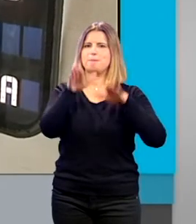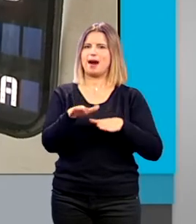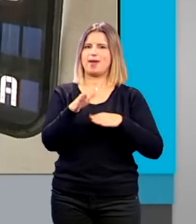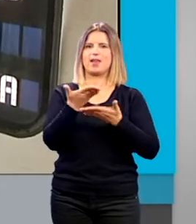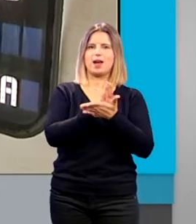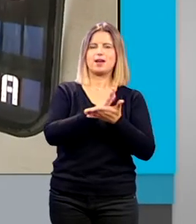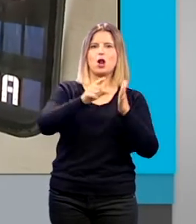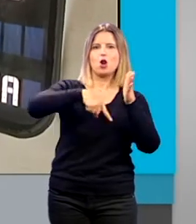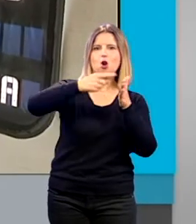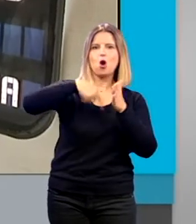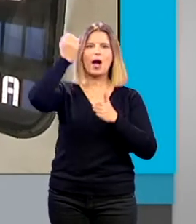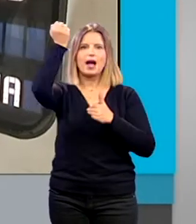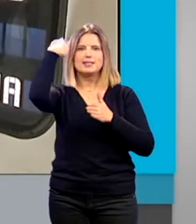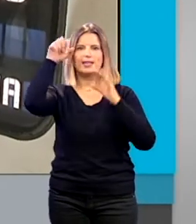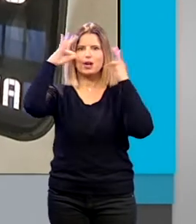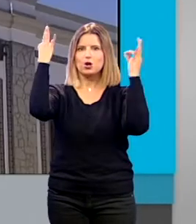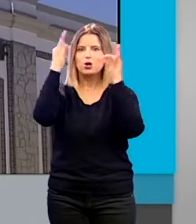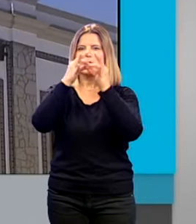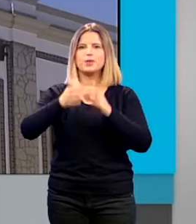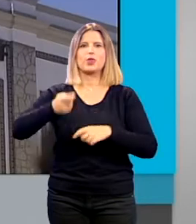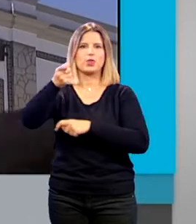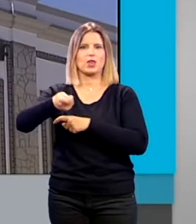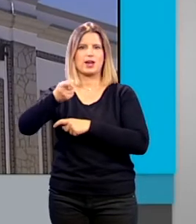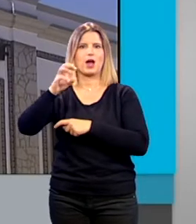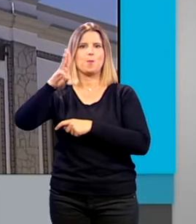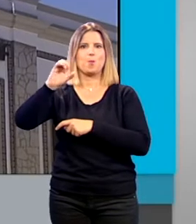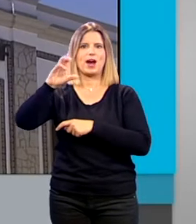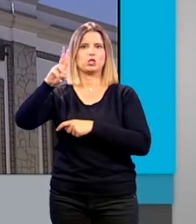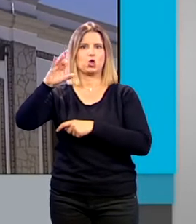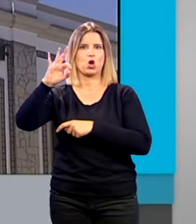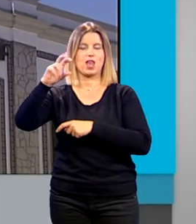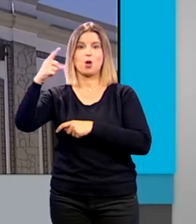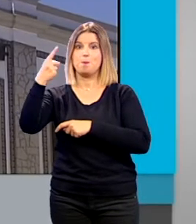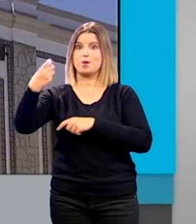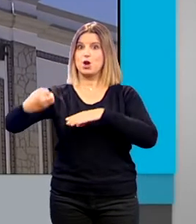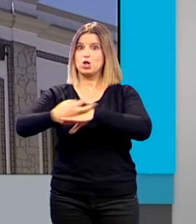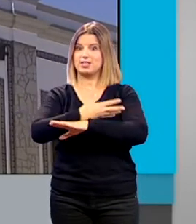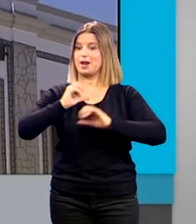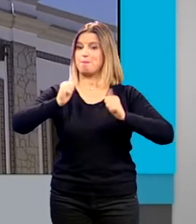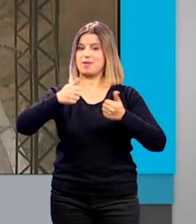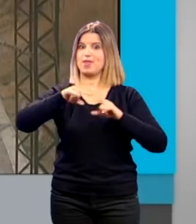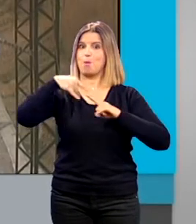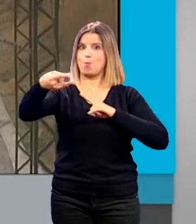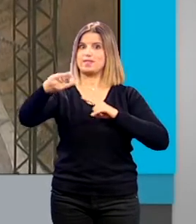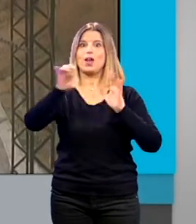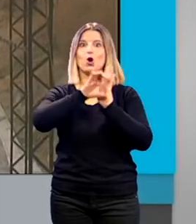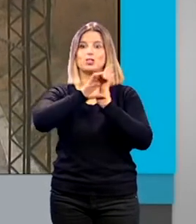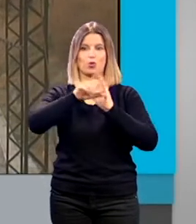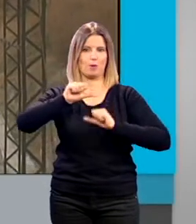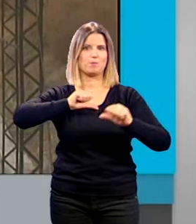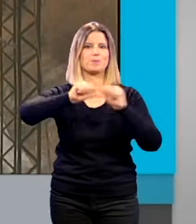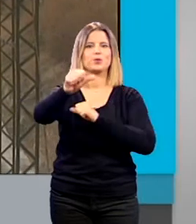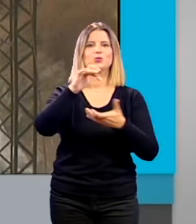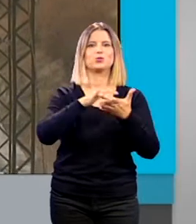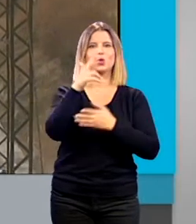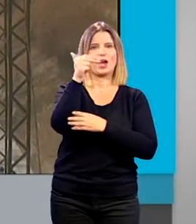Loja, Antequera, Córdoba, Ciudad Real y Puerto Llano. Los primeros trenes de refuerzo ya circularán durante este puente de la Constitución. Lo harán los